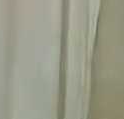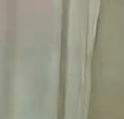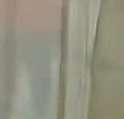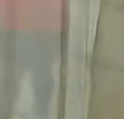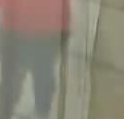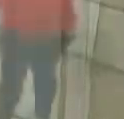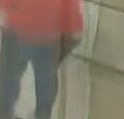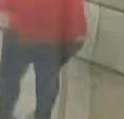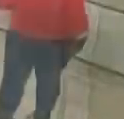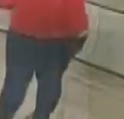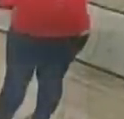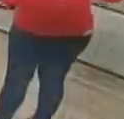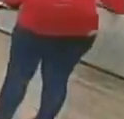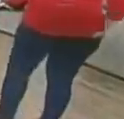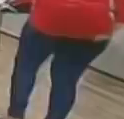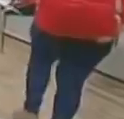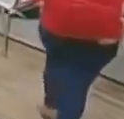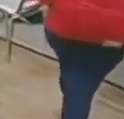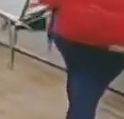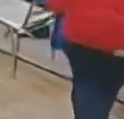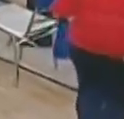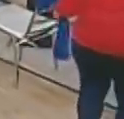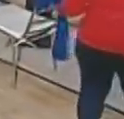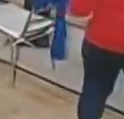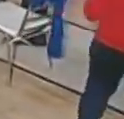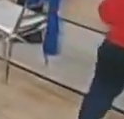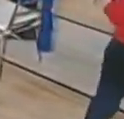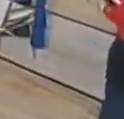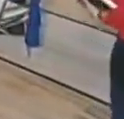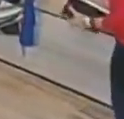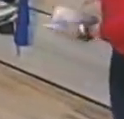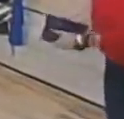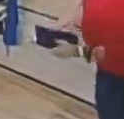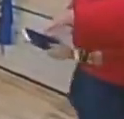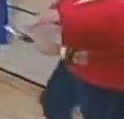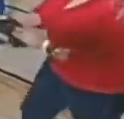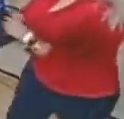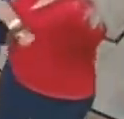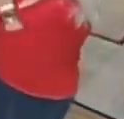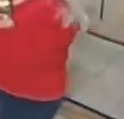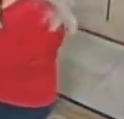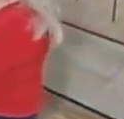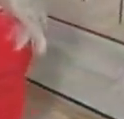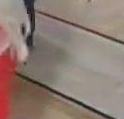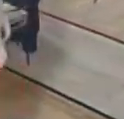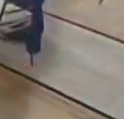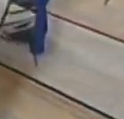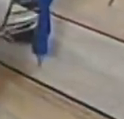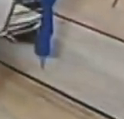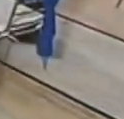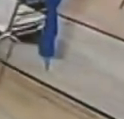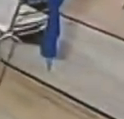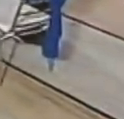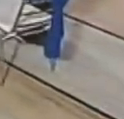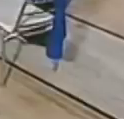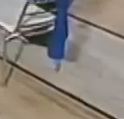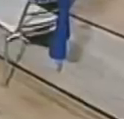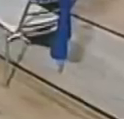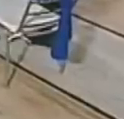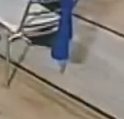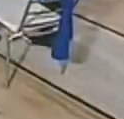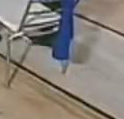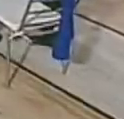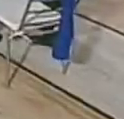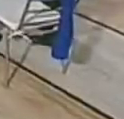imperialista la formación y la agenda presidencial estará trabajando en torno a todas estas demandas se suman también